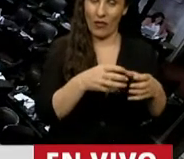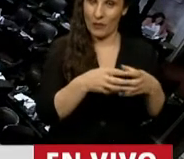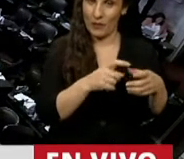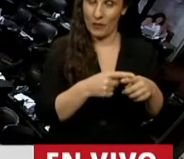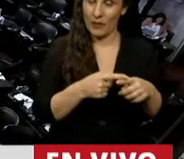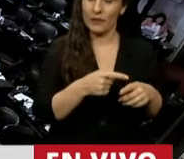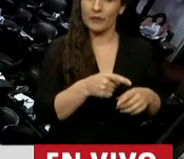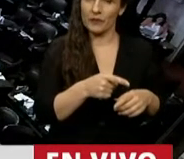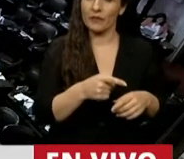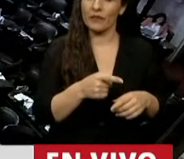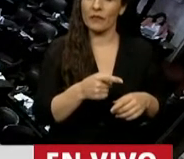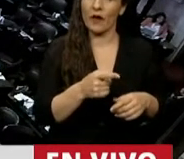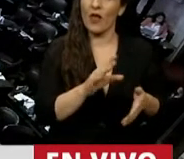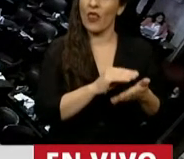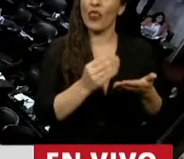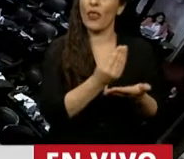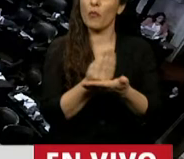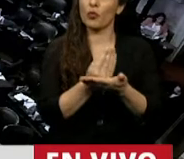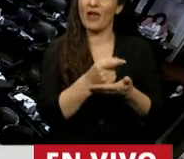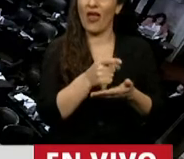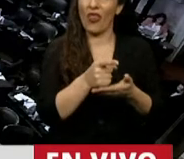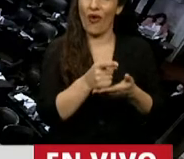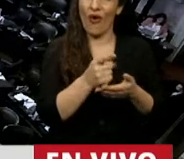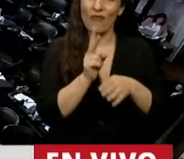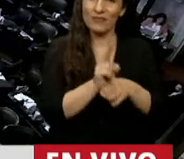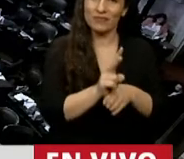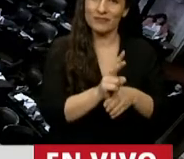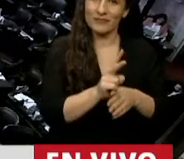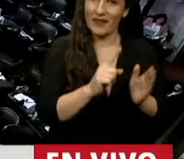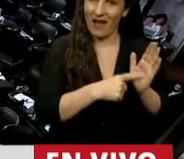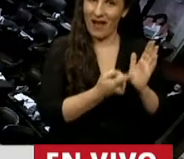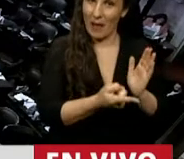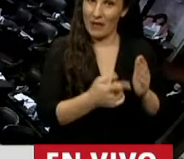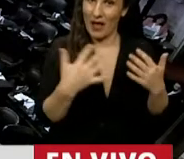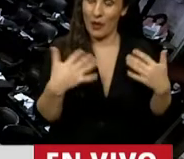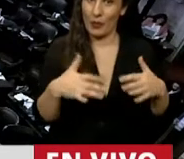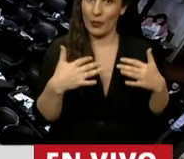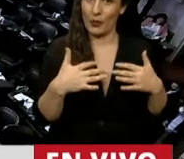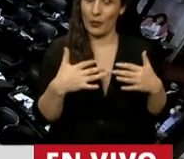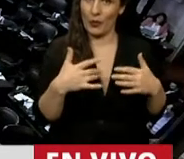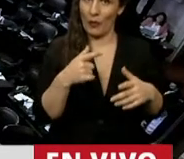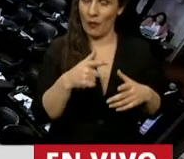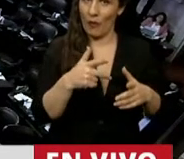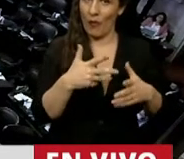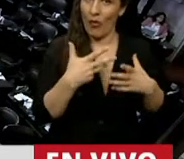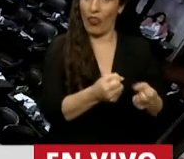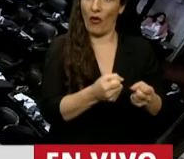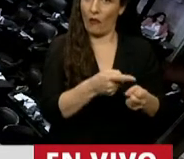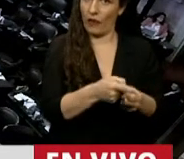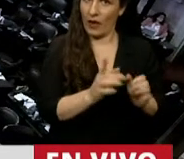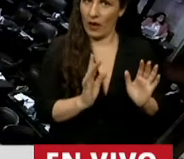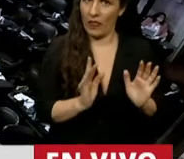diputados que representan los intereses de la Capital Federal la pasión que han puesto en defensa